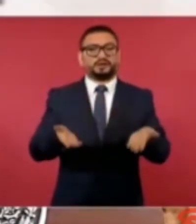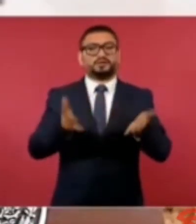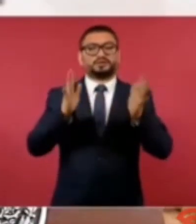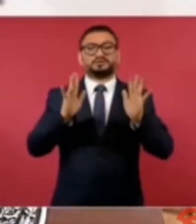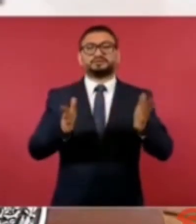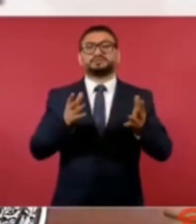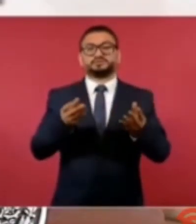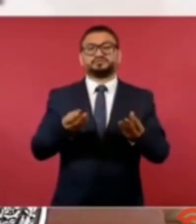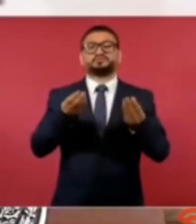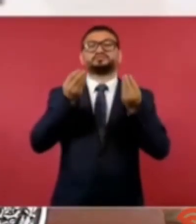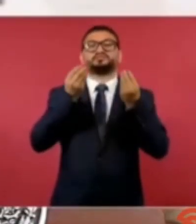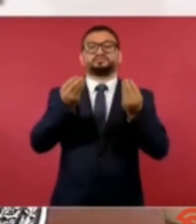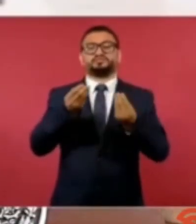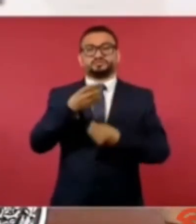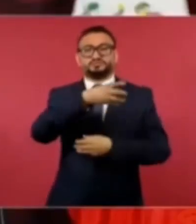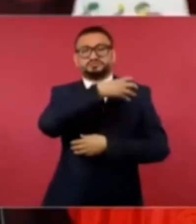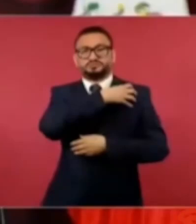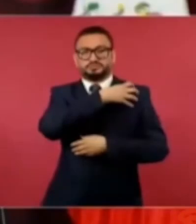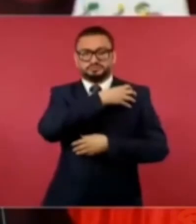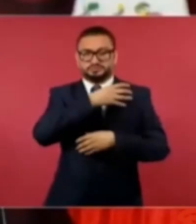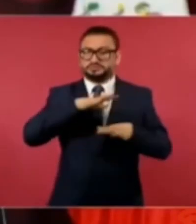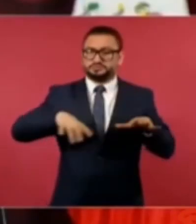buenos generales de división